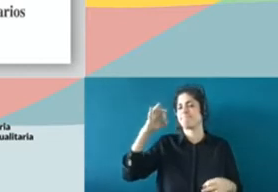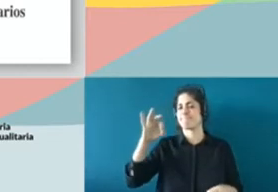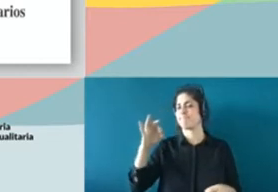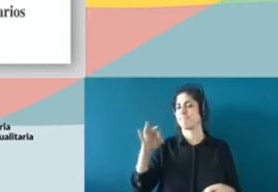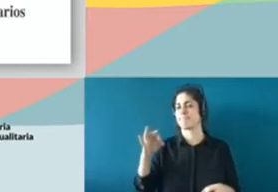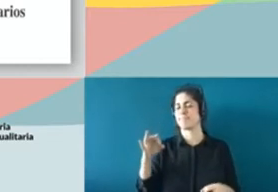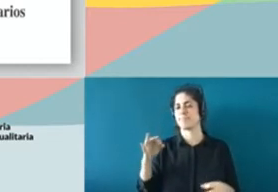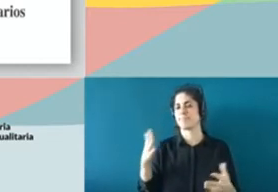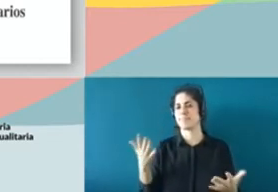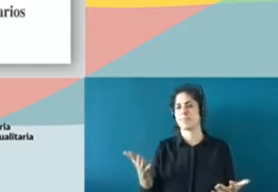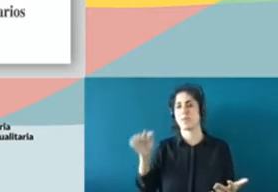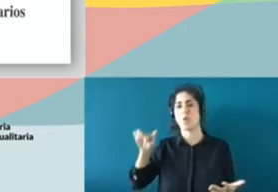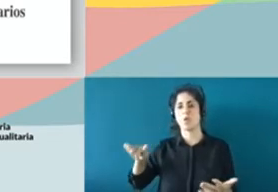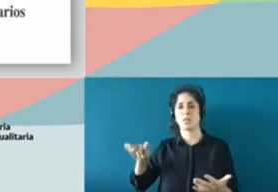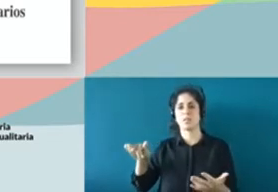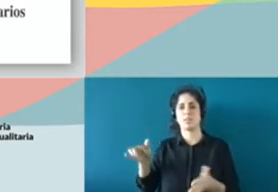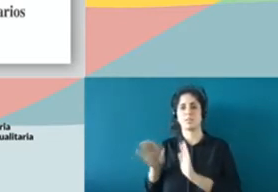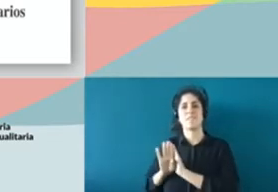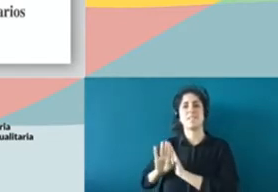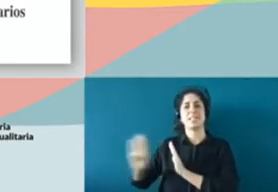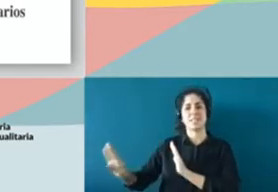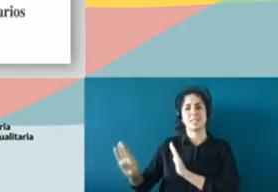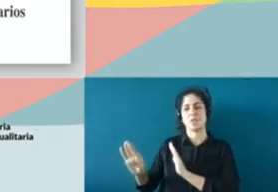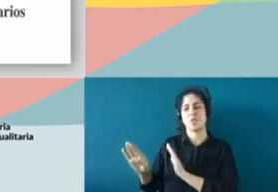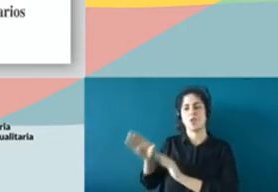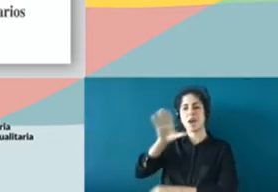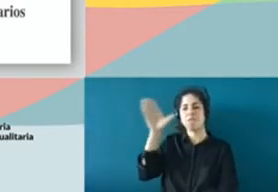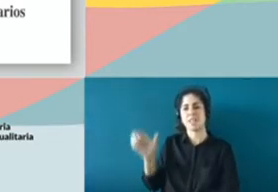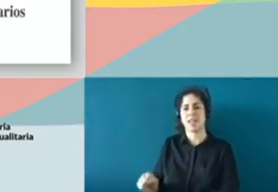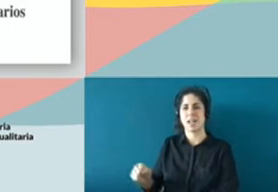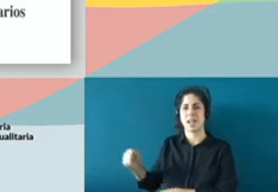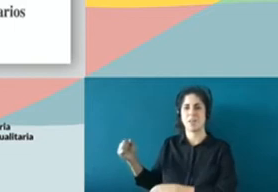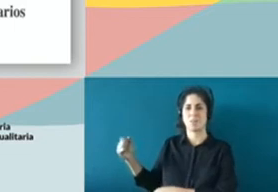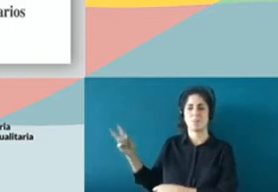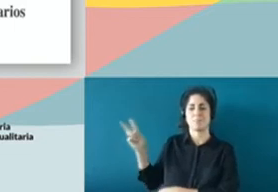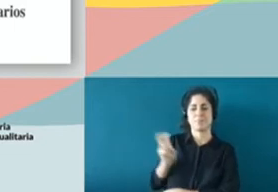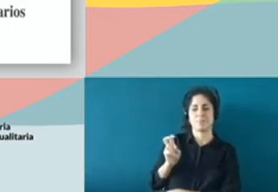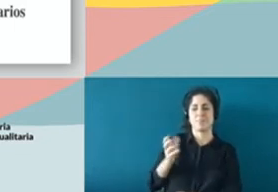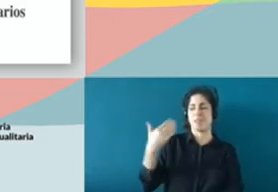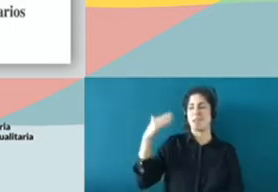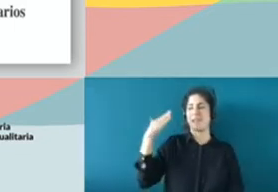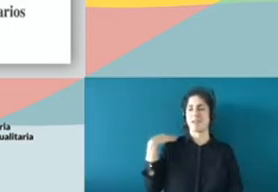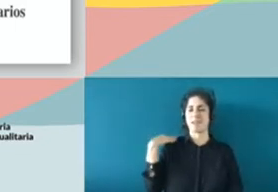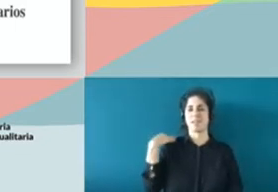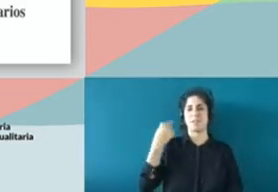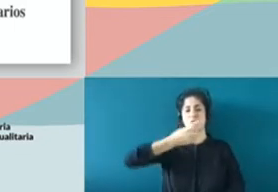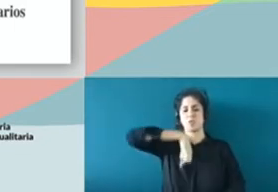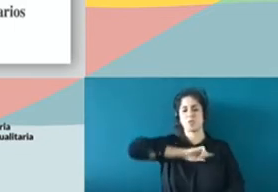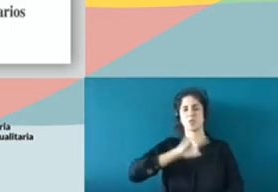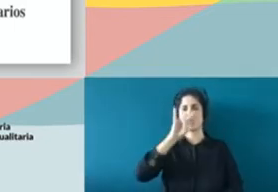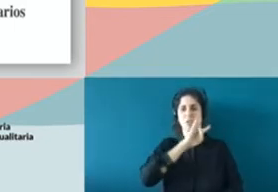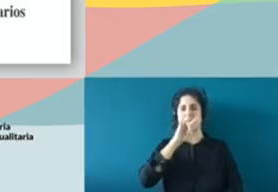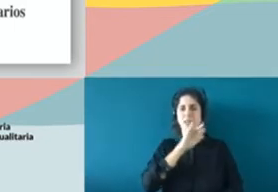los vecinos nuestros hermanos del continente africano, ayer fuimos nosotros y pasado, pues, quién sabe, ¿no? Por tanto,